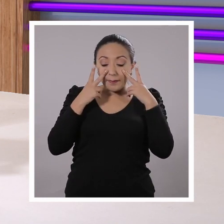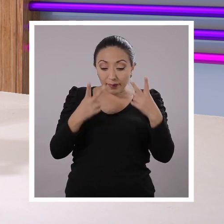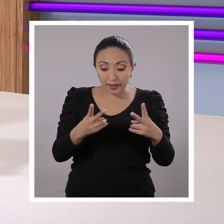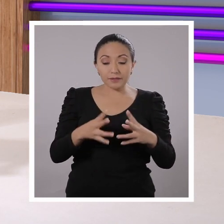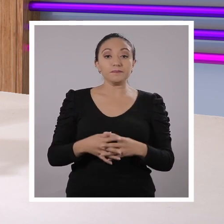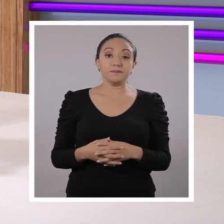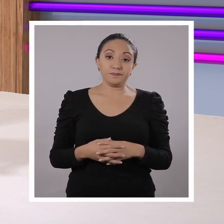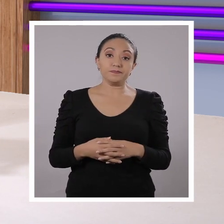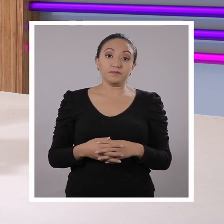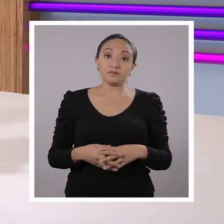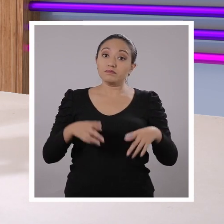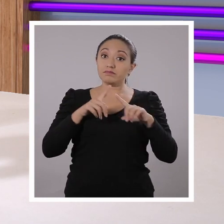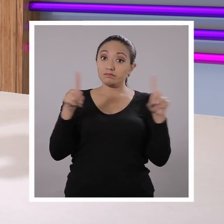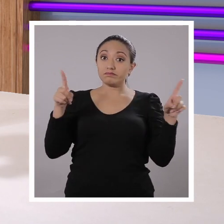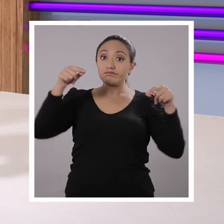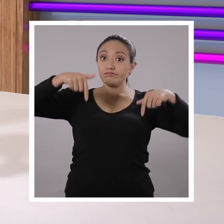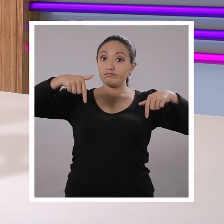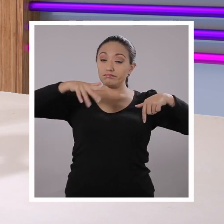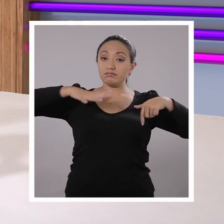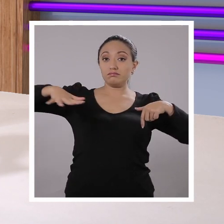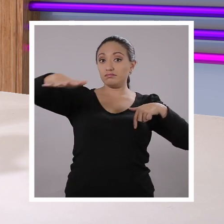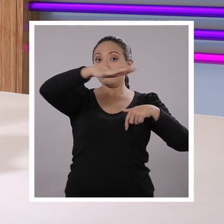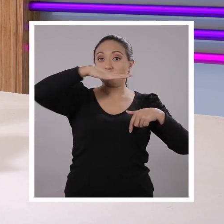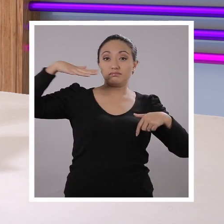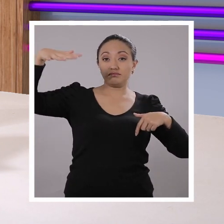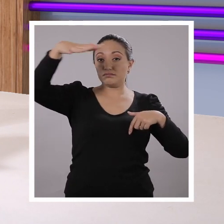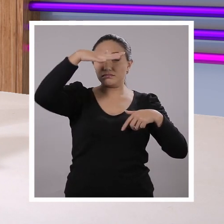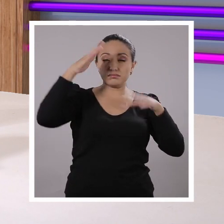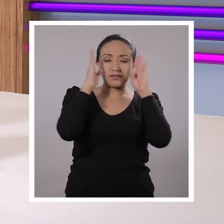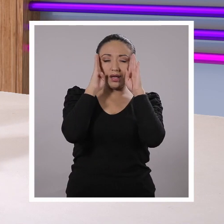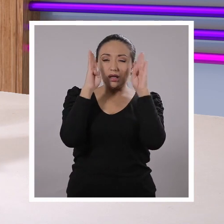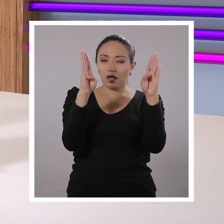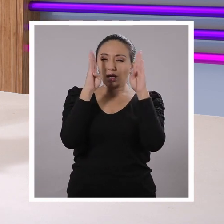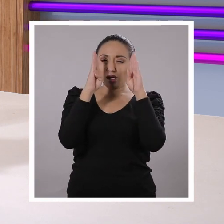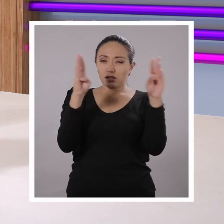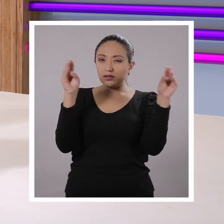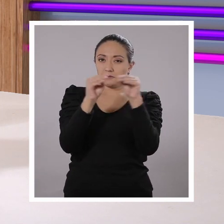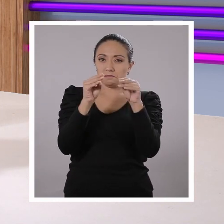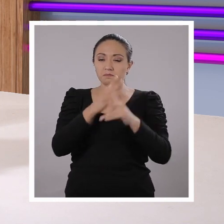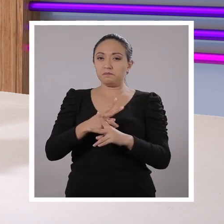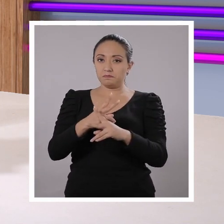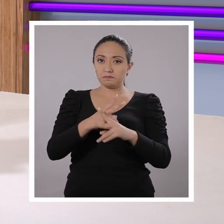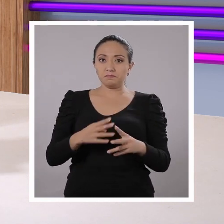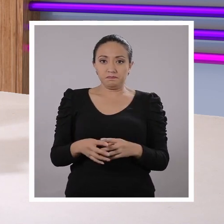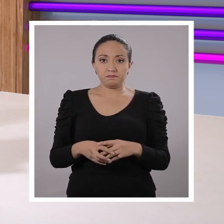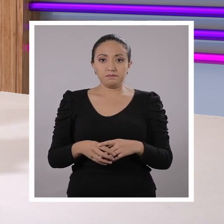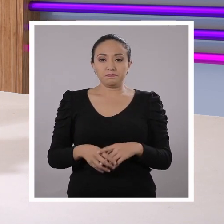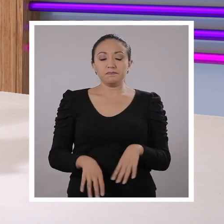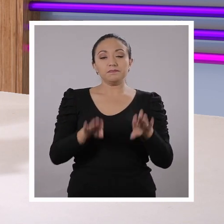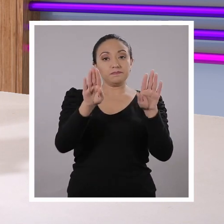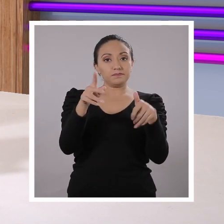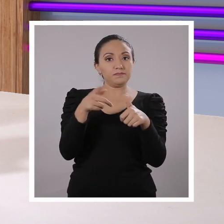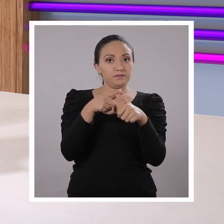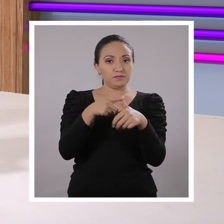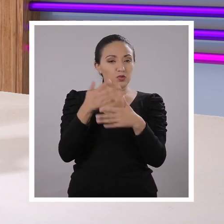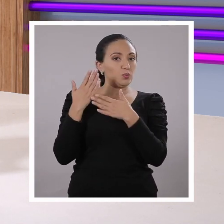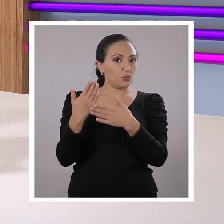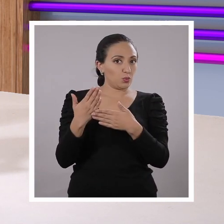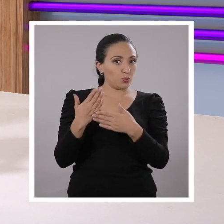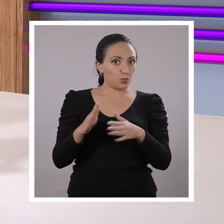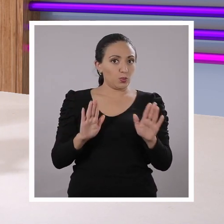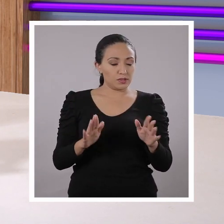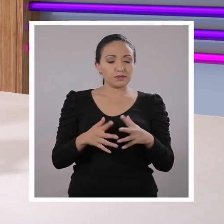mirarlo. Correcto. Pero está todavía presente entre nosotros, así que muy atentos y con mucho cuidado. Quiero